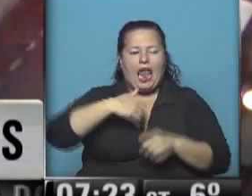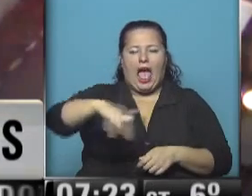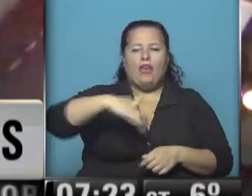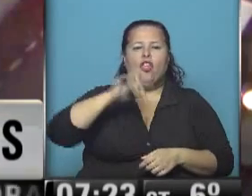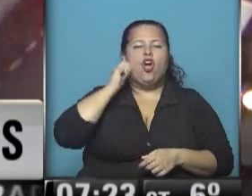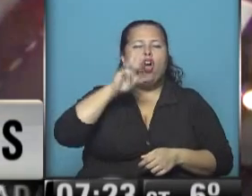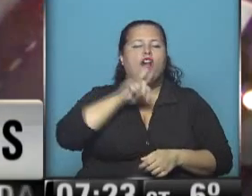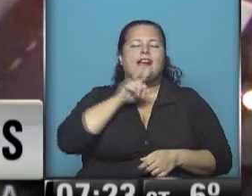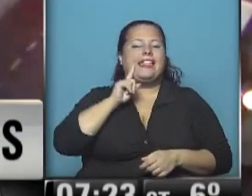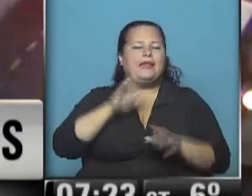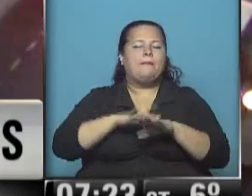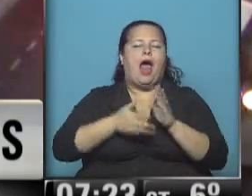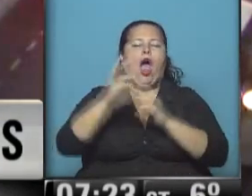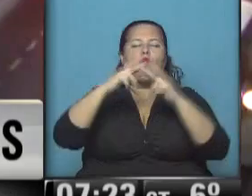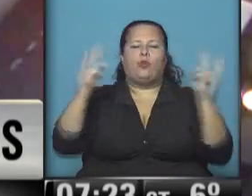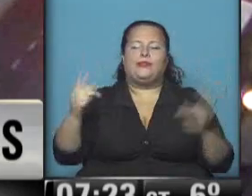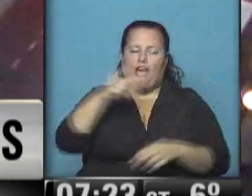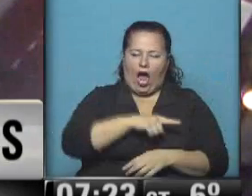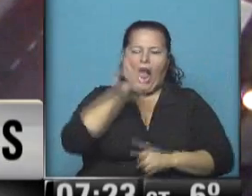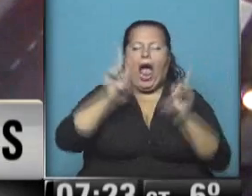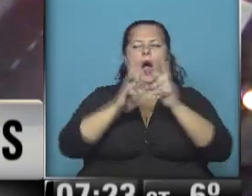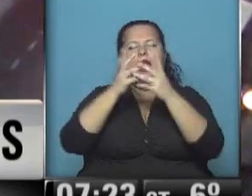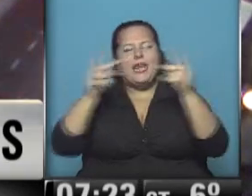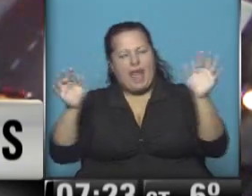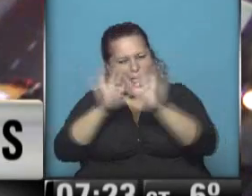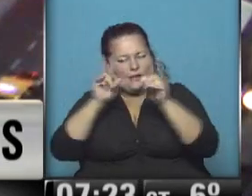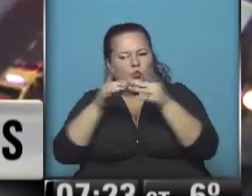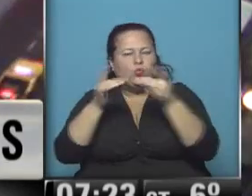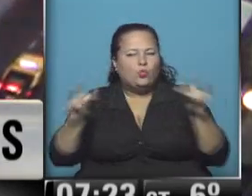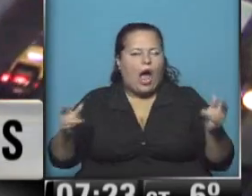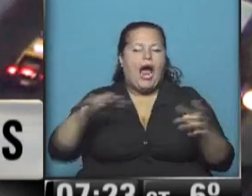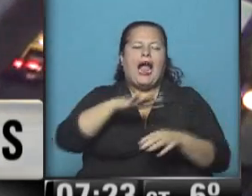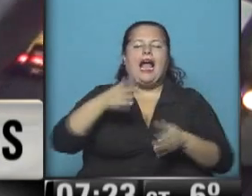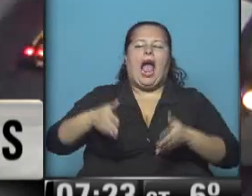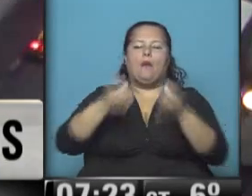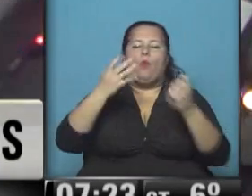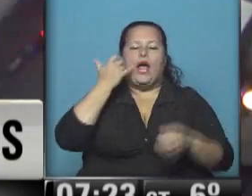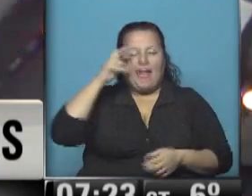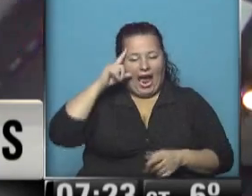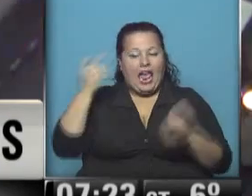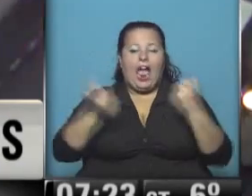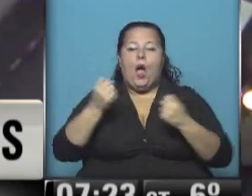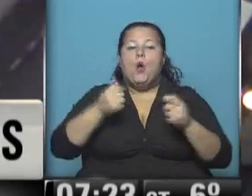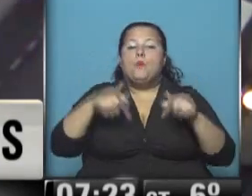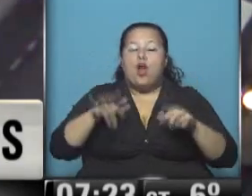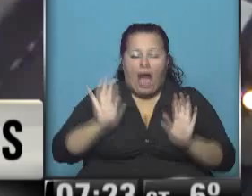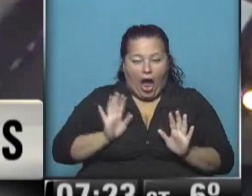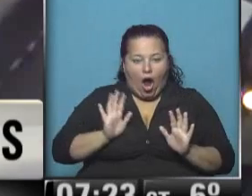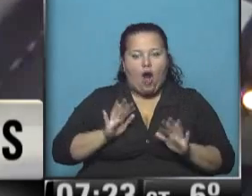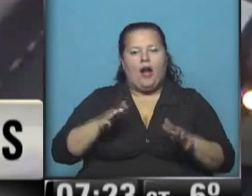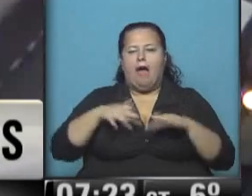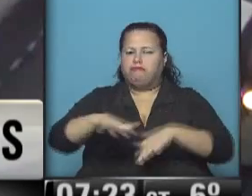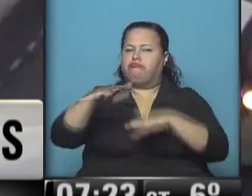de Gorriti, mano al acceso oeste, algunas nieblas leves también en el Camino de Lo Buen Aire. El tránsito, por ahora, es